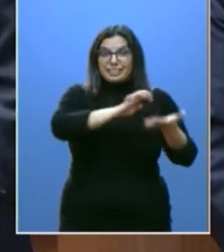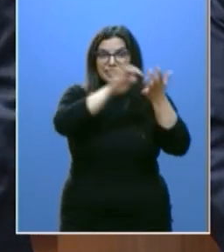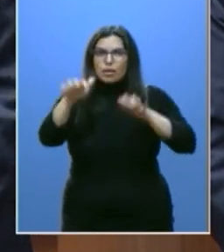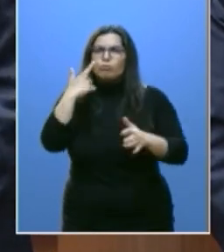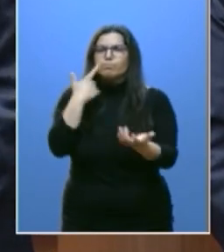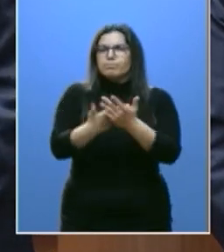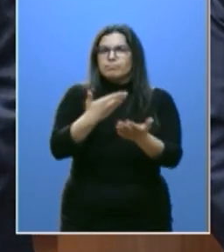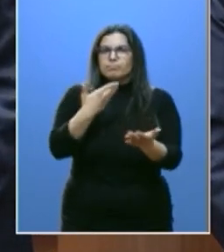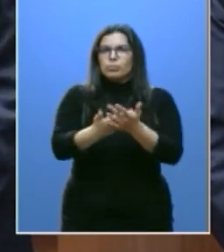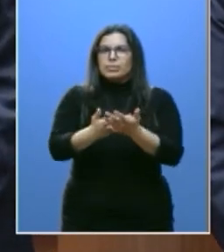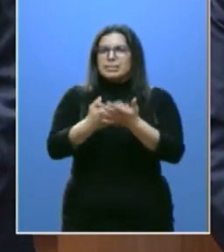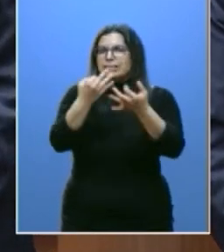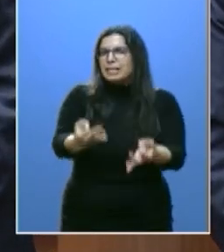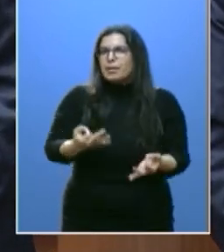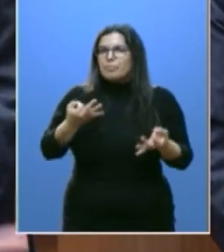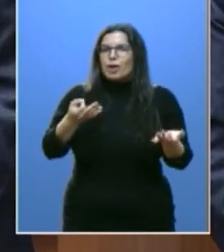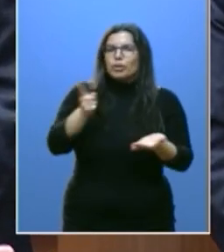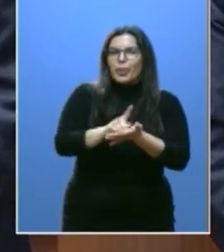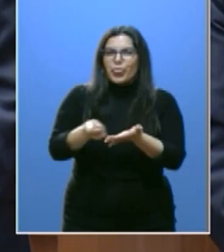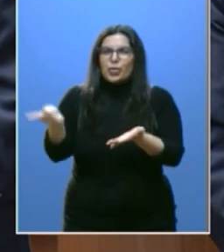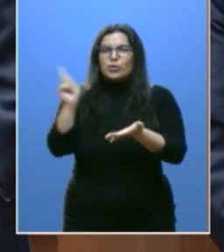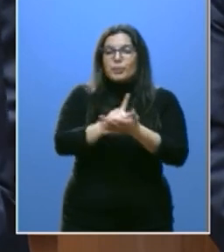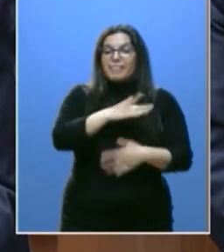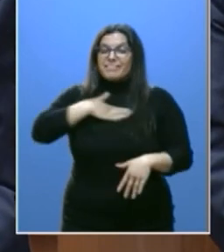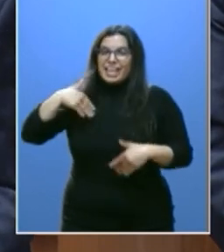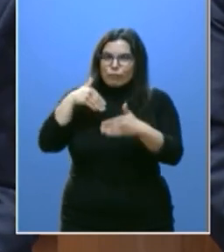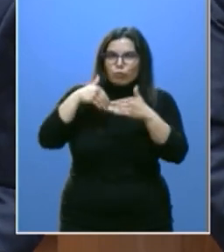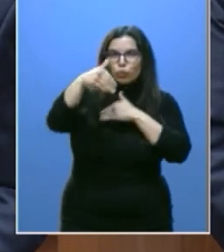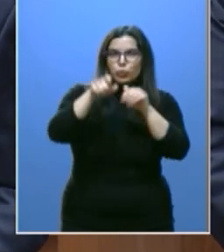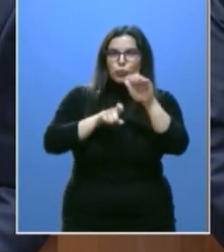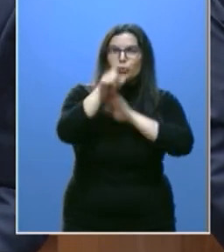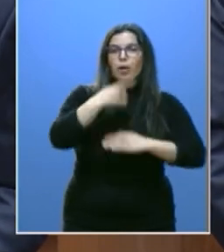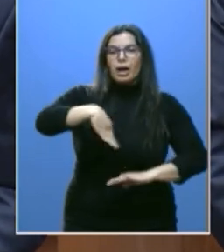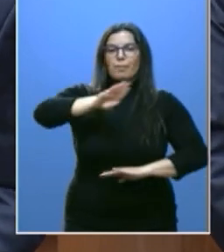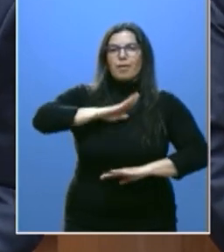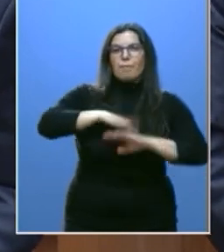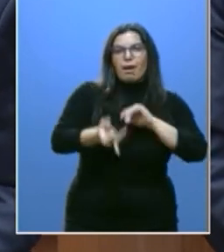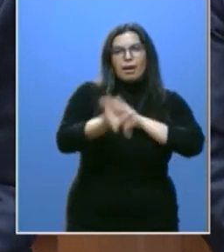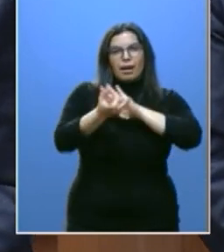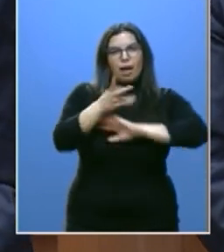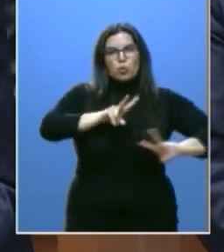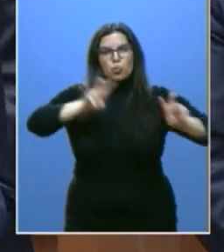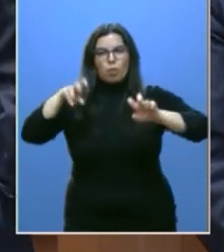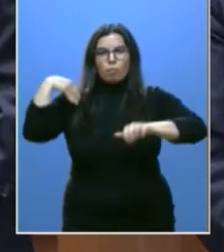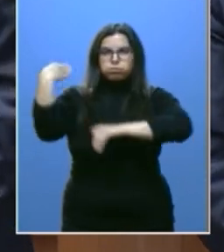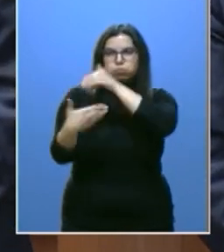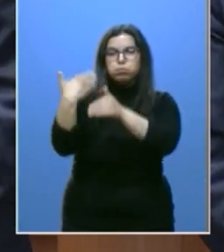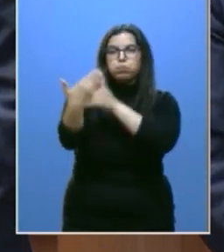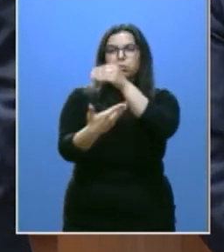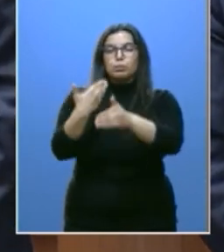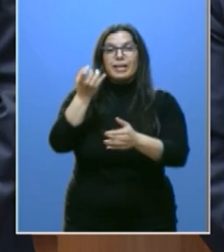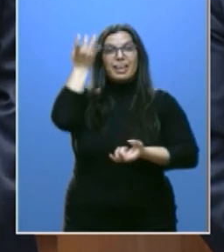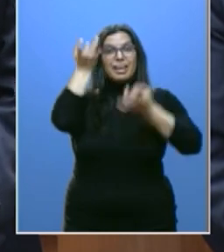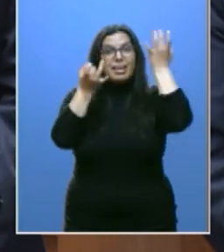demuestra una y otra vez su voluntad de futuro, su capacidad para innovar y para avanzar con